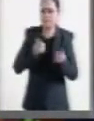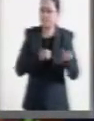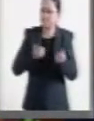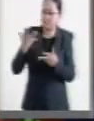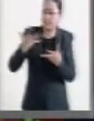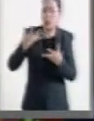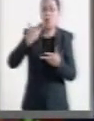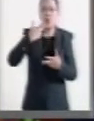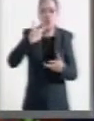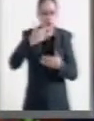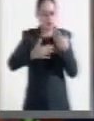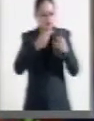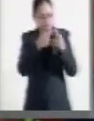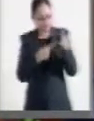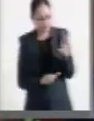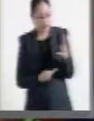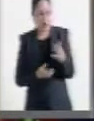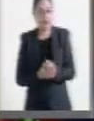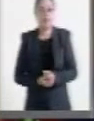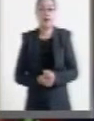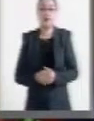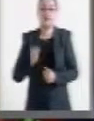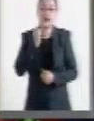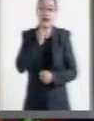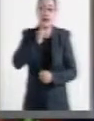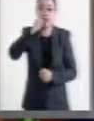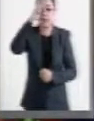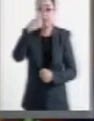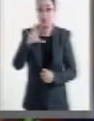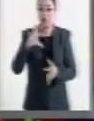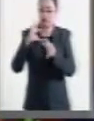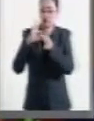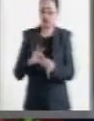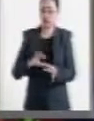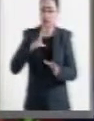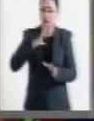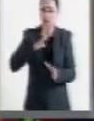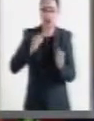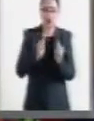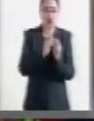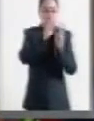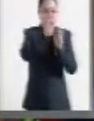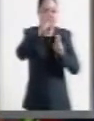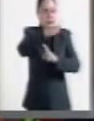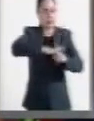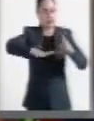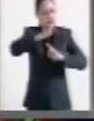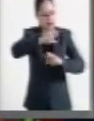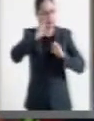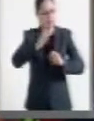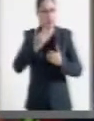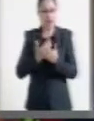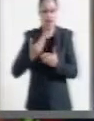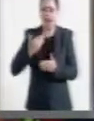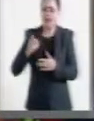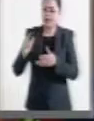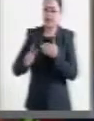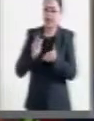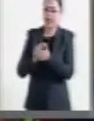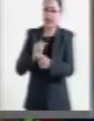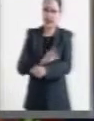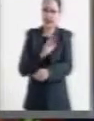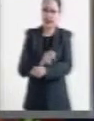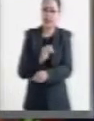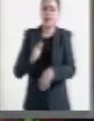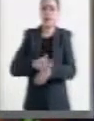y consumo. Este Senado ha demostrado congruencia con los temas ambientales desde la reforma energética. El